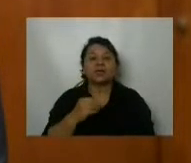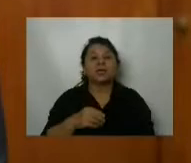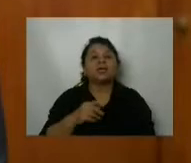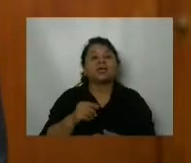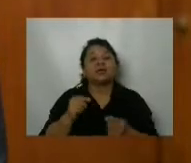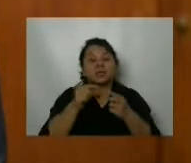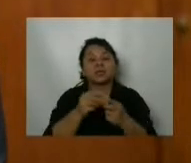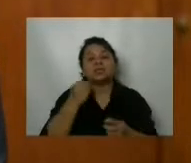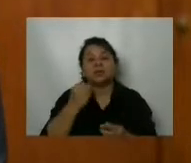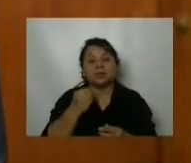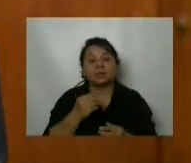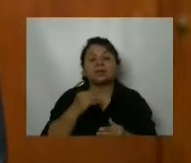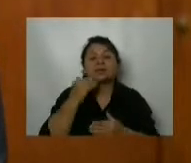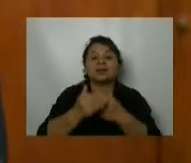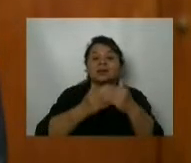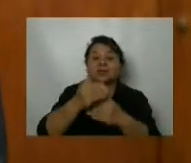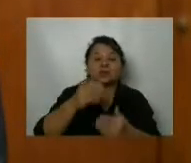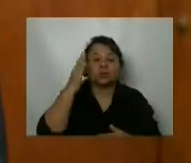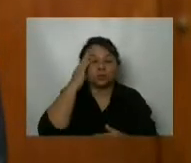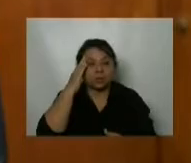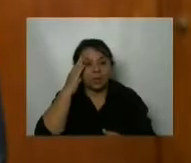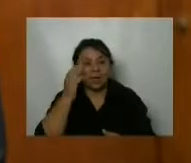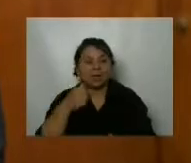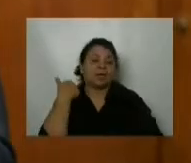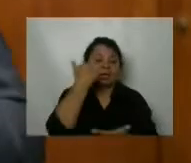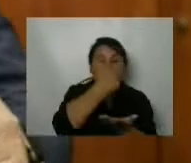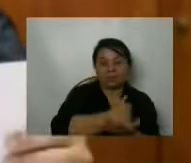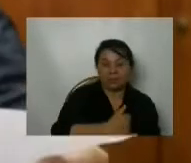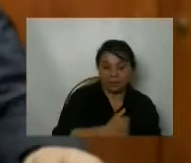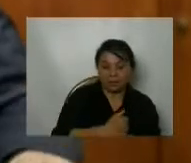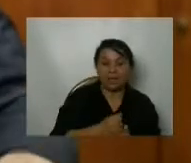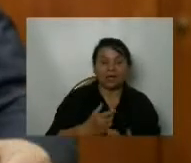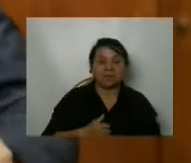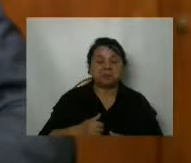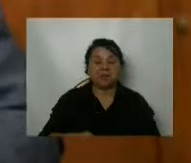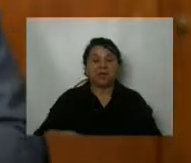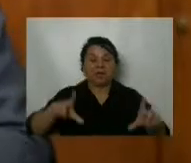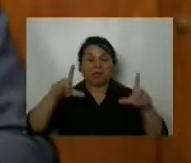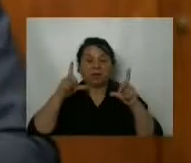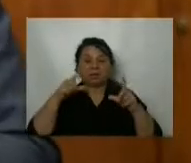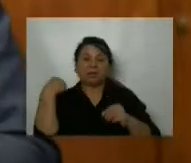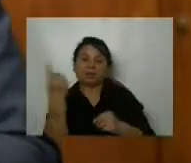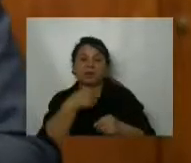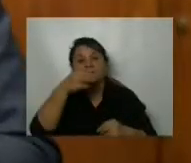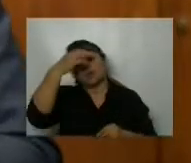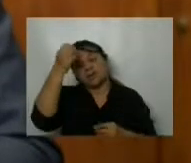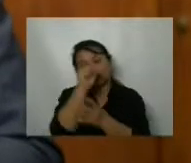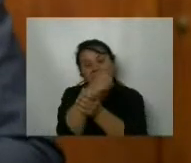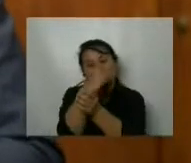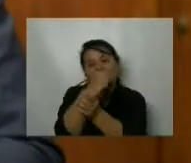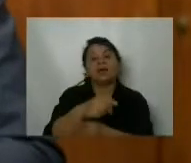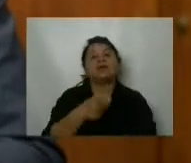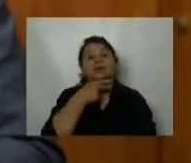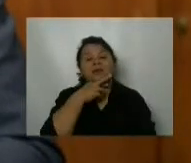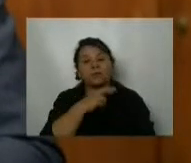que el financiamiento de la obra pública en esta etapa es cero pesos. Lo ha repetido